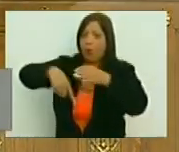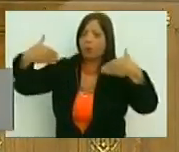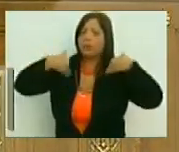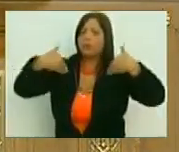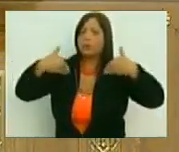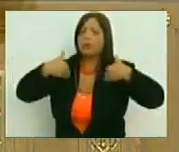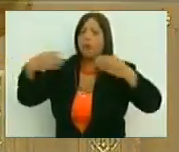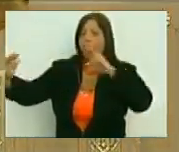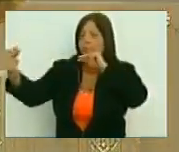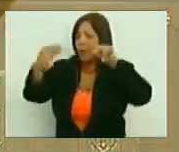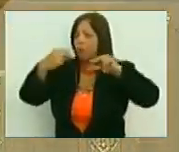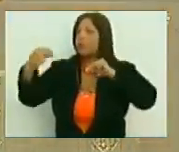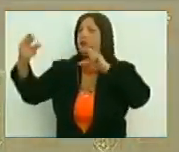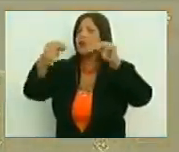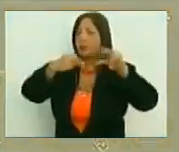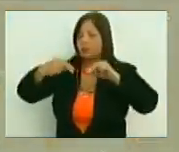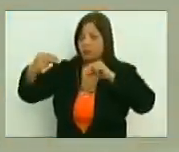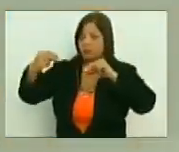eso tenemos que discutirlo,